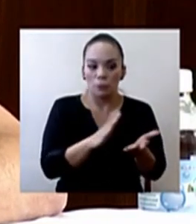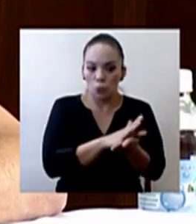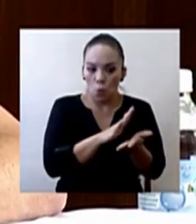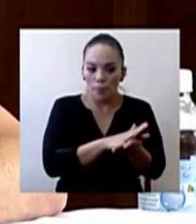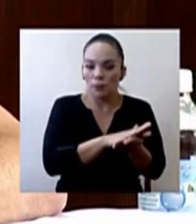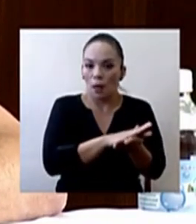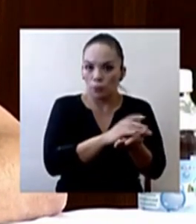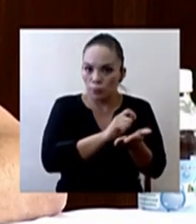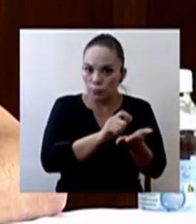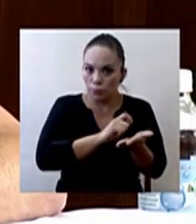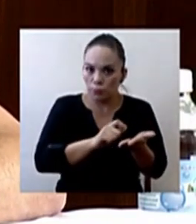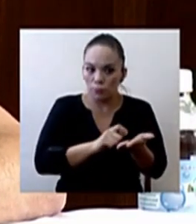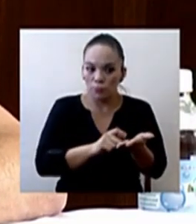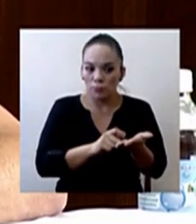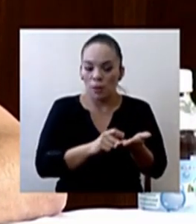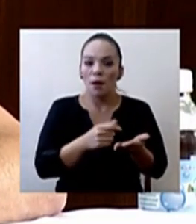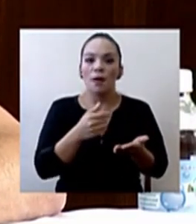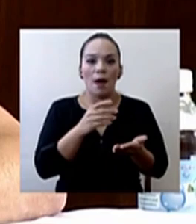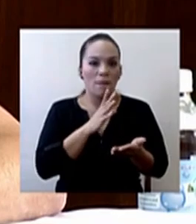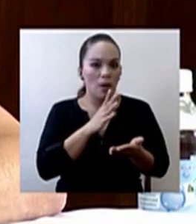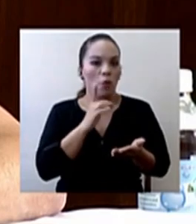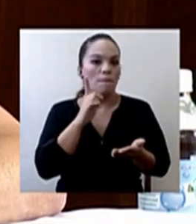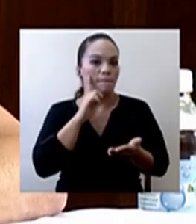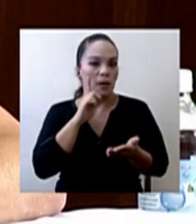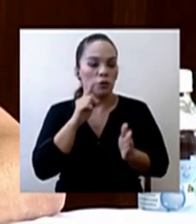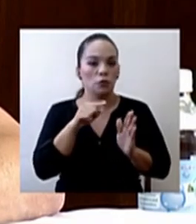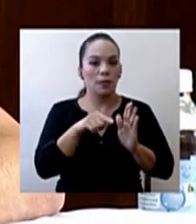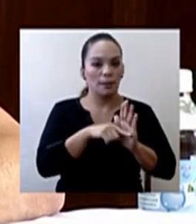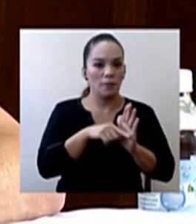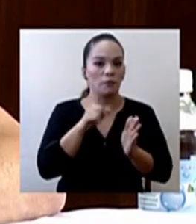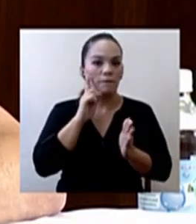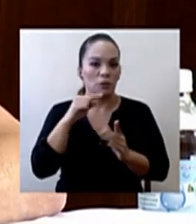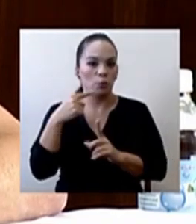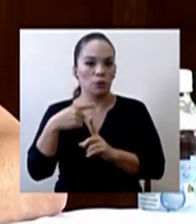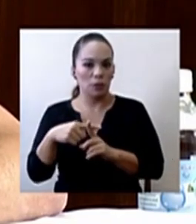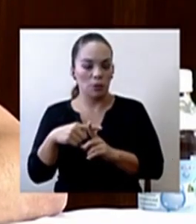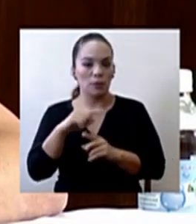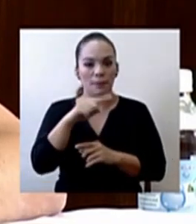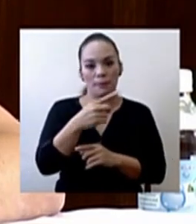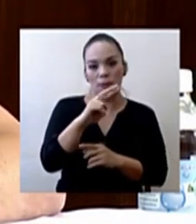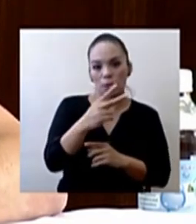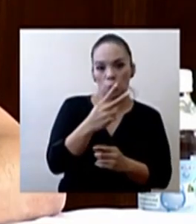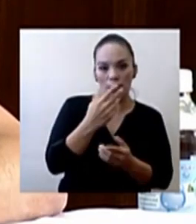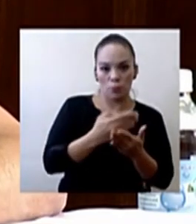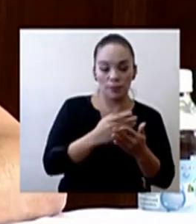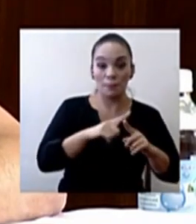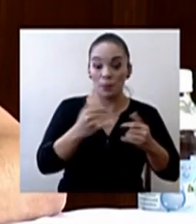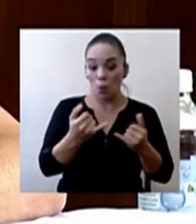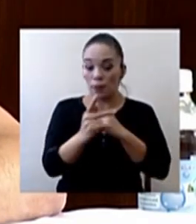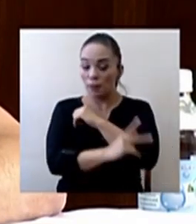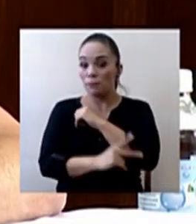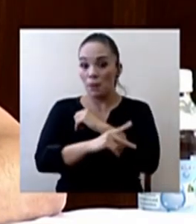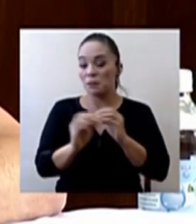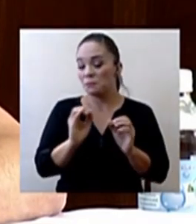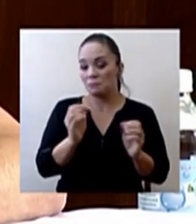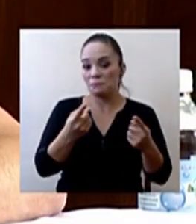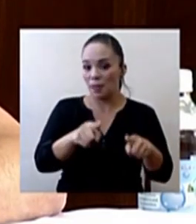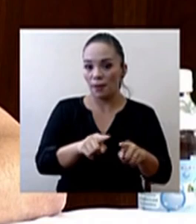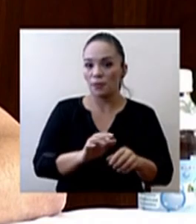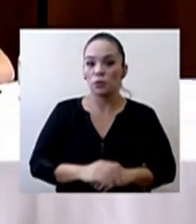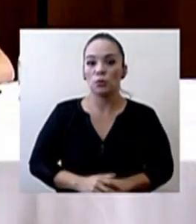se habla incluso de falsos negativos o falsos positivos en la primera o la segunda muestra. Y en el país por ahora no hemos tenido esos casos.